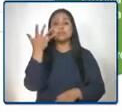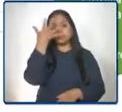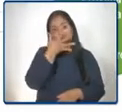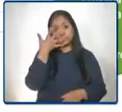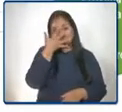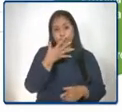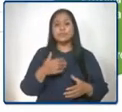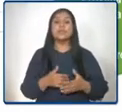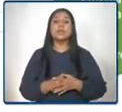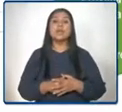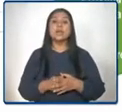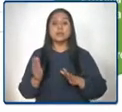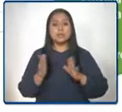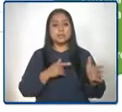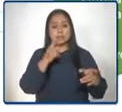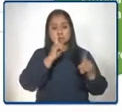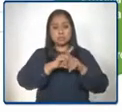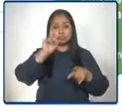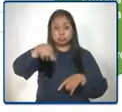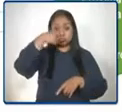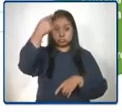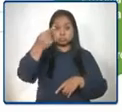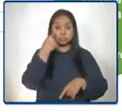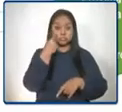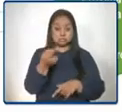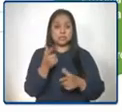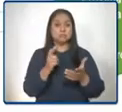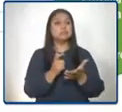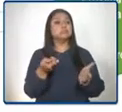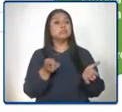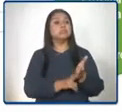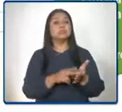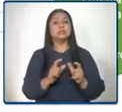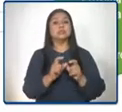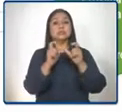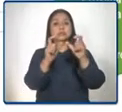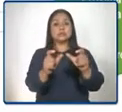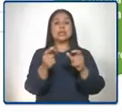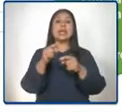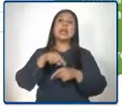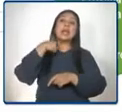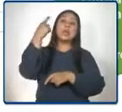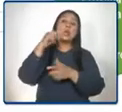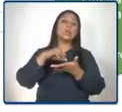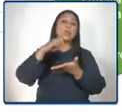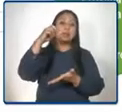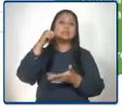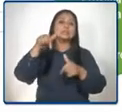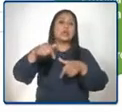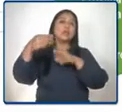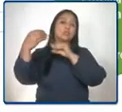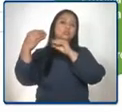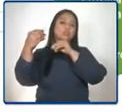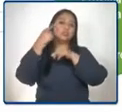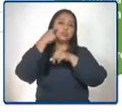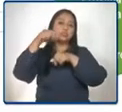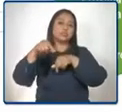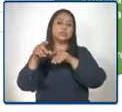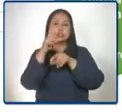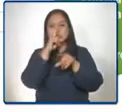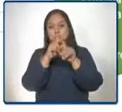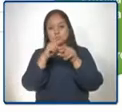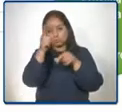Tenemos una próxima jornada de acreditación de competencias en el extranjero, la cual se está trabajando a través del